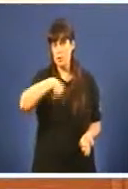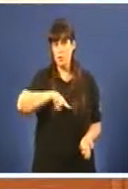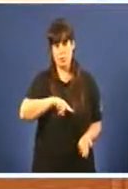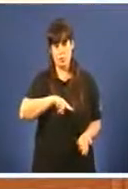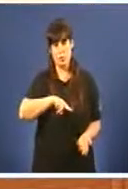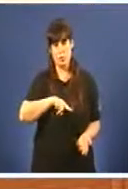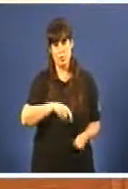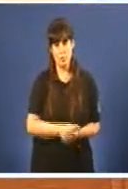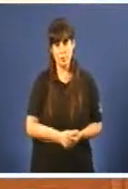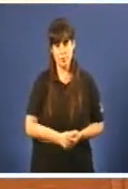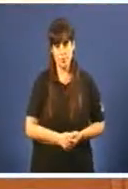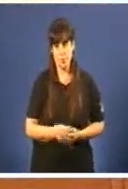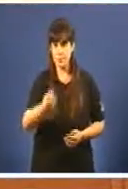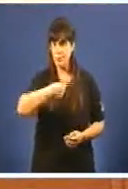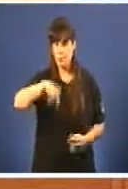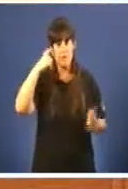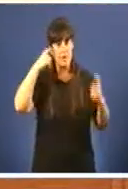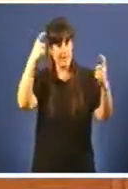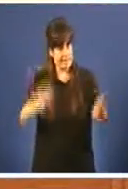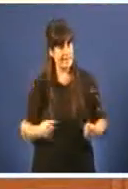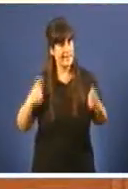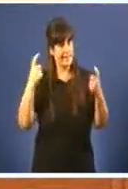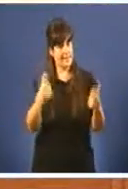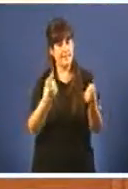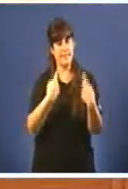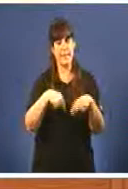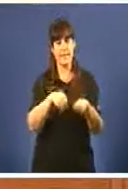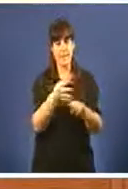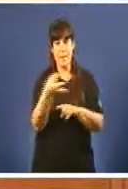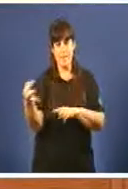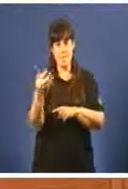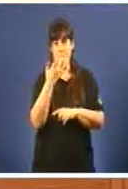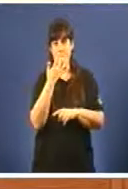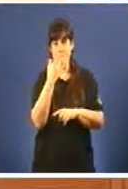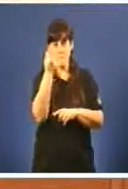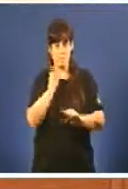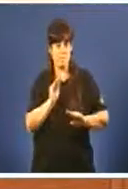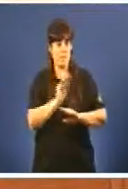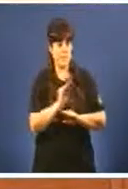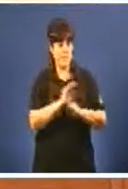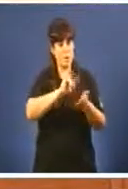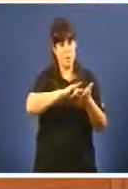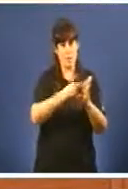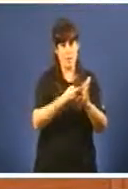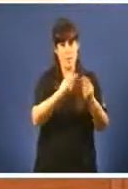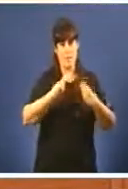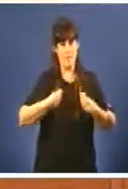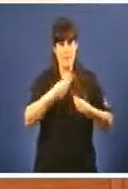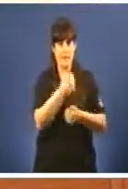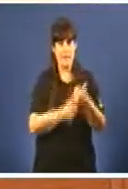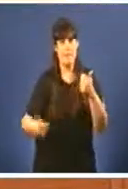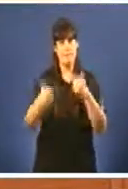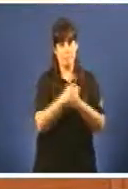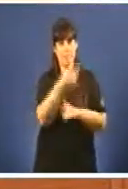poñaremos todo empeño en este cometido por suposto que priorizaremos os investimentos do plan de vivenda que aprobaremos